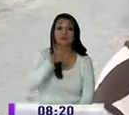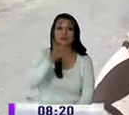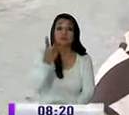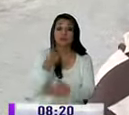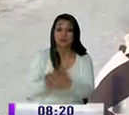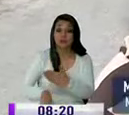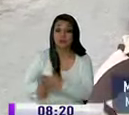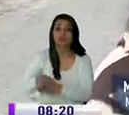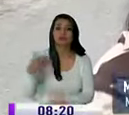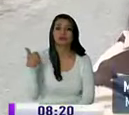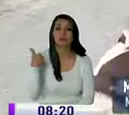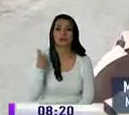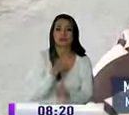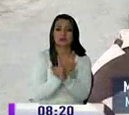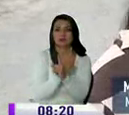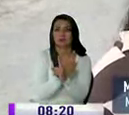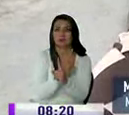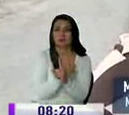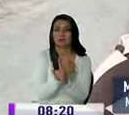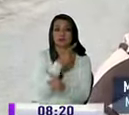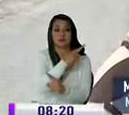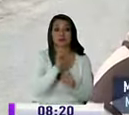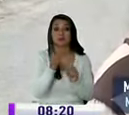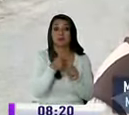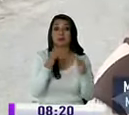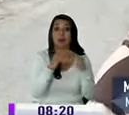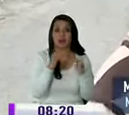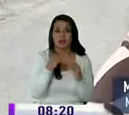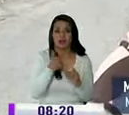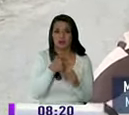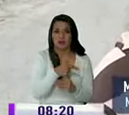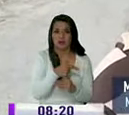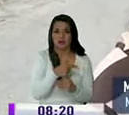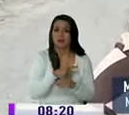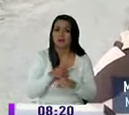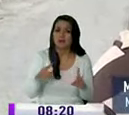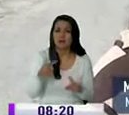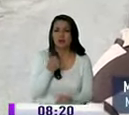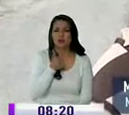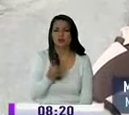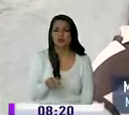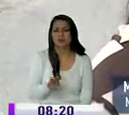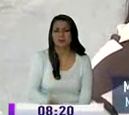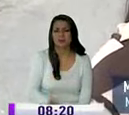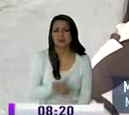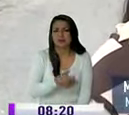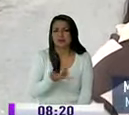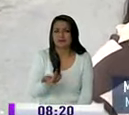discapacidad yo vivo a la primera casa y a mi más me afecta porque